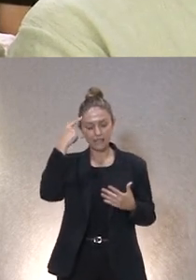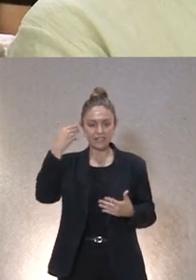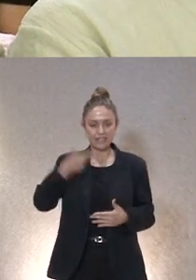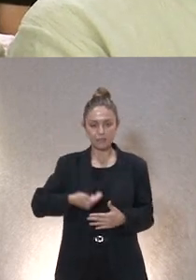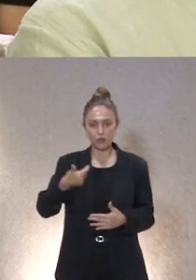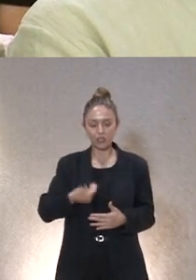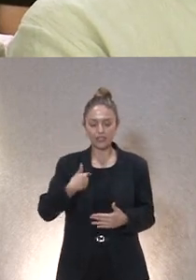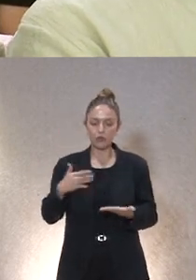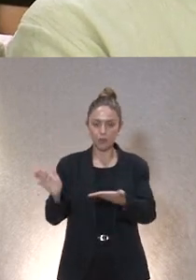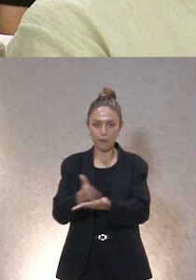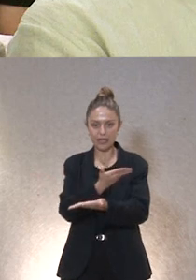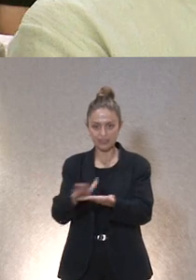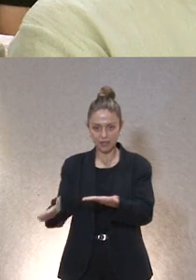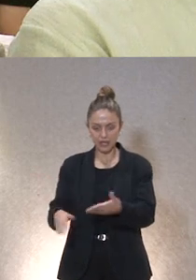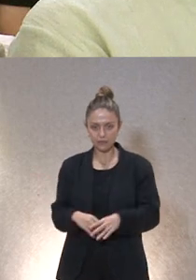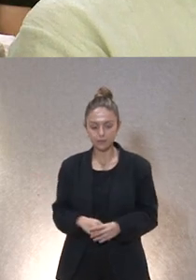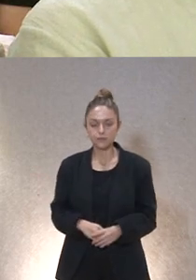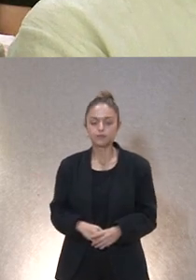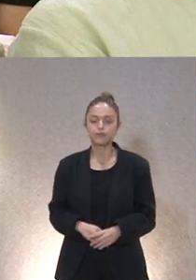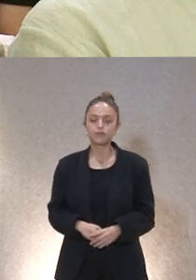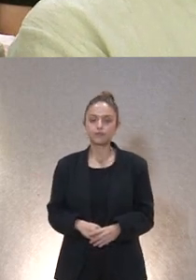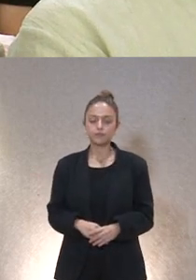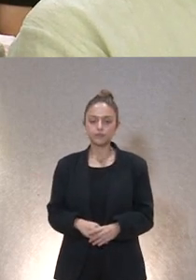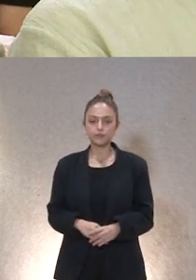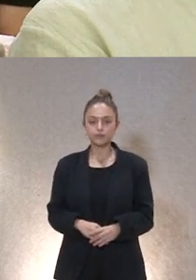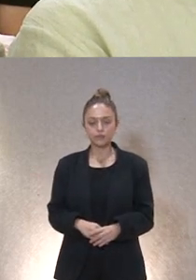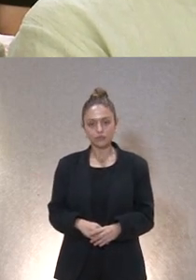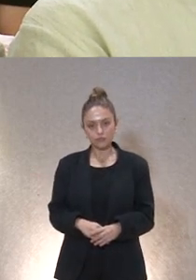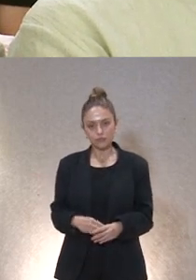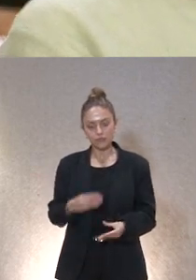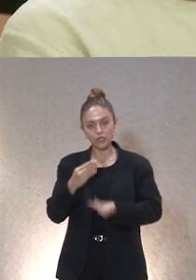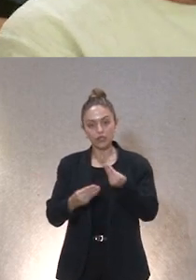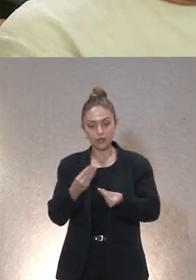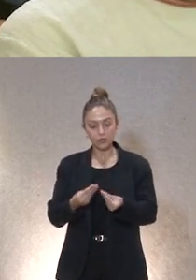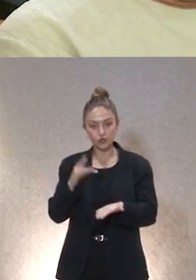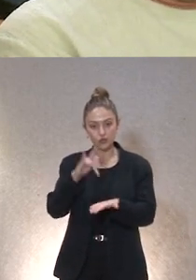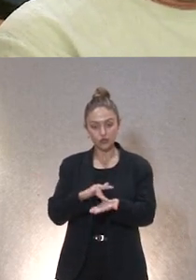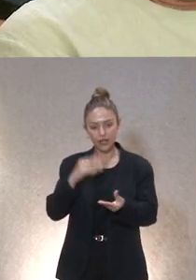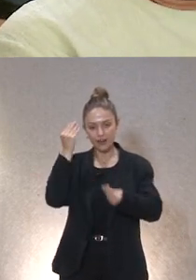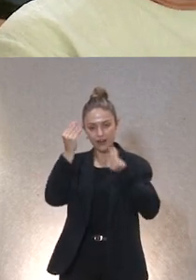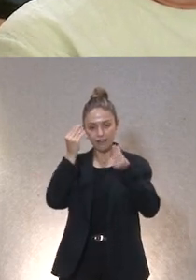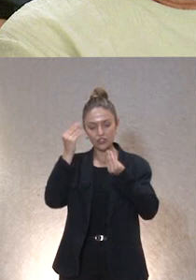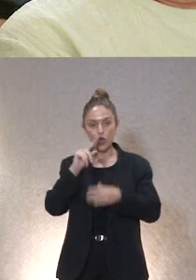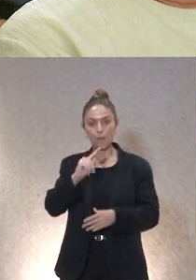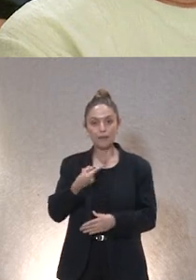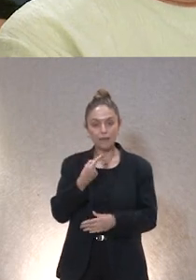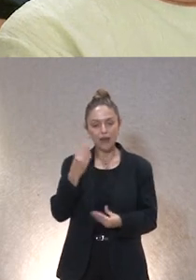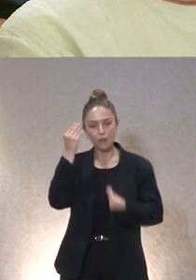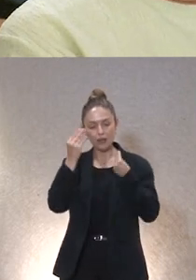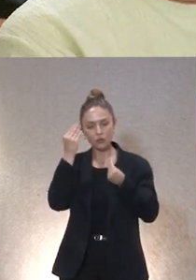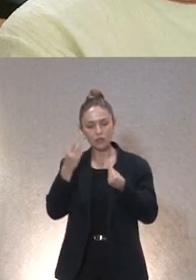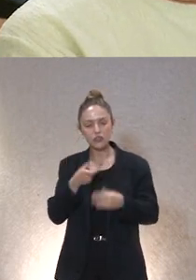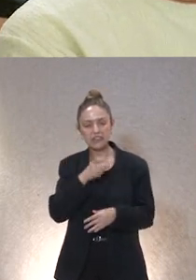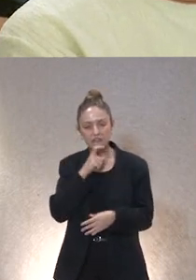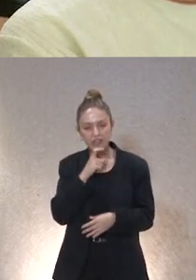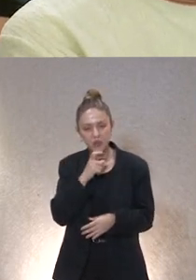frustración entonces cuando hacemos los espacios de reflexión ética lo primero que nos preguntamos es si esta dificultad